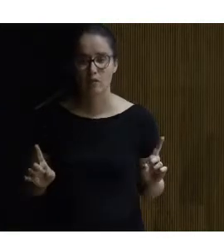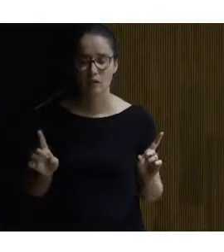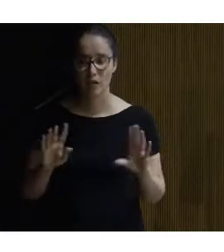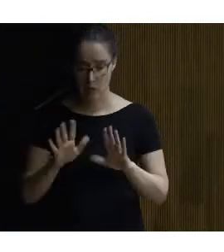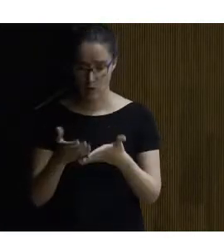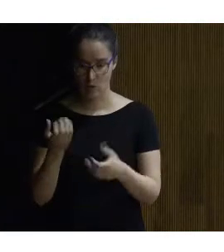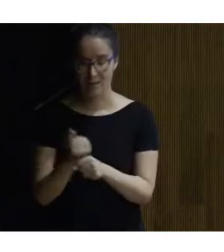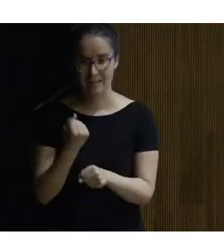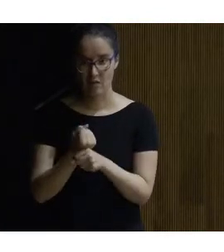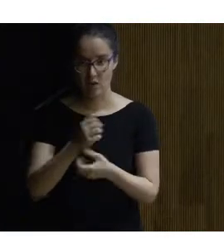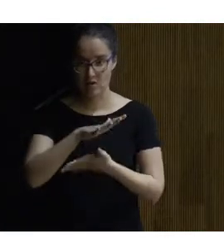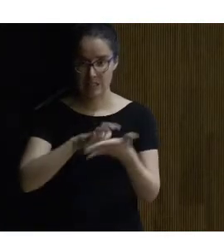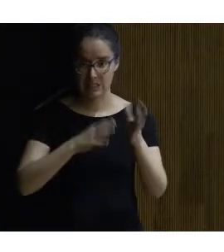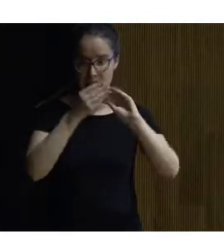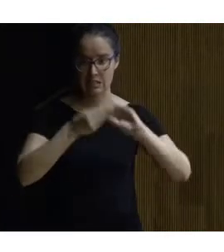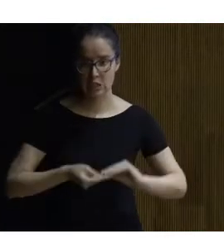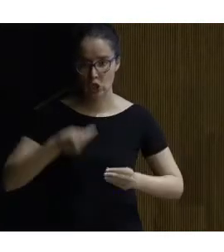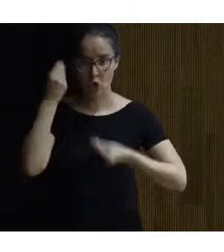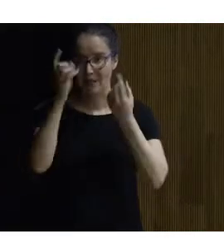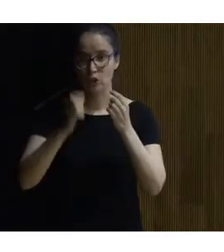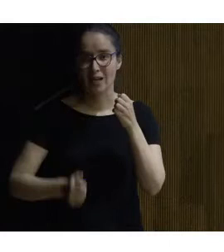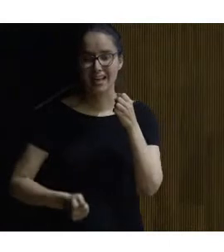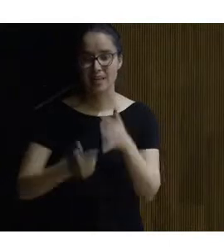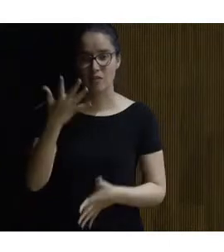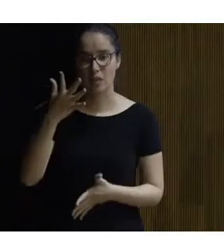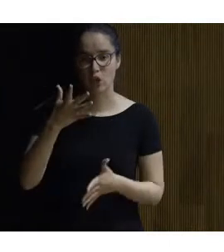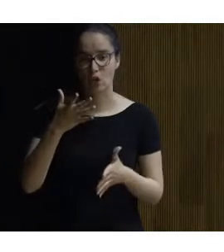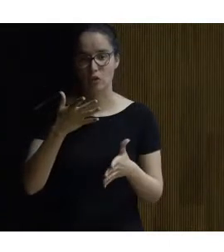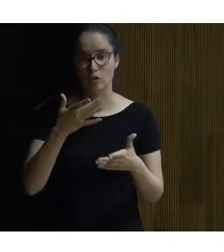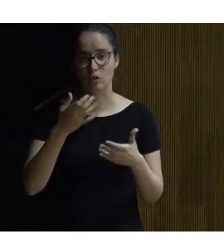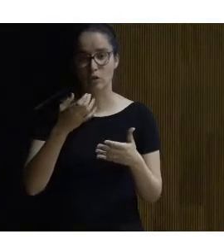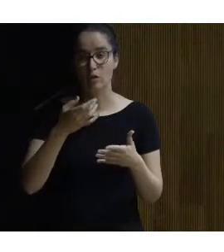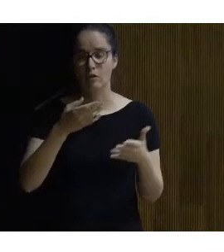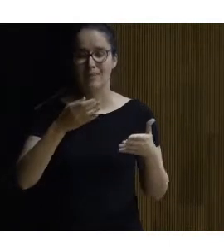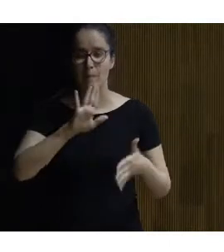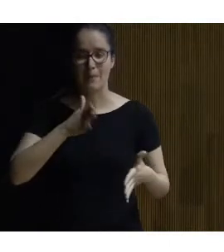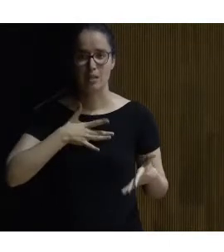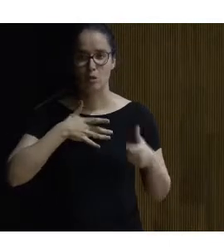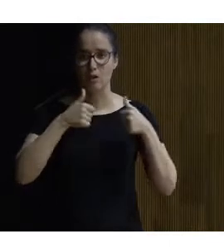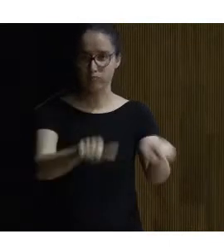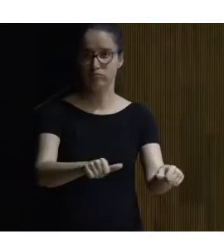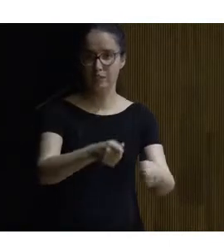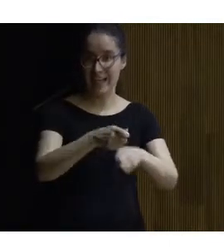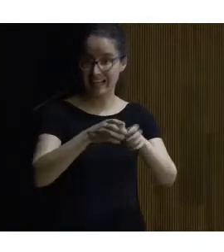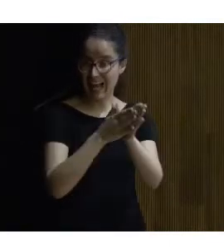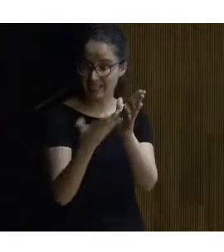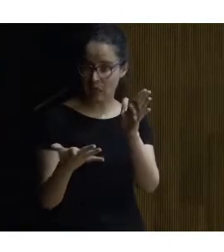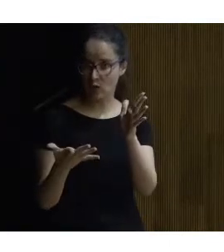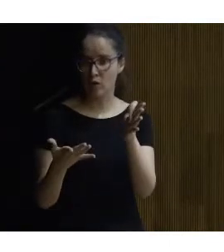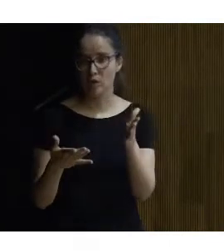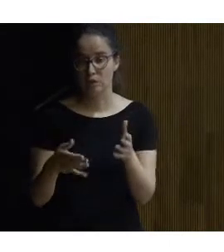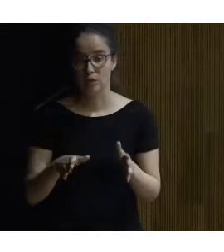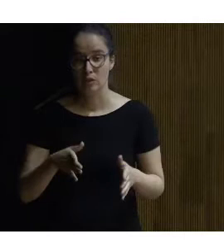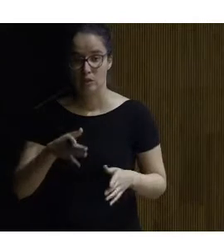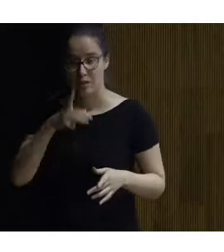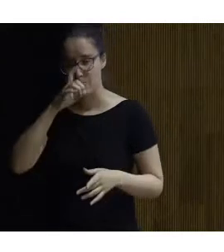grupo de trabajo redactor pensó en edificios catalogados por el patrimonio es decir por desgracia cada vez